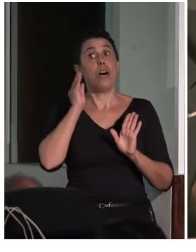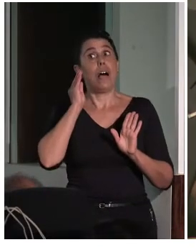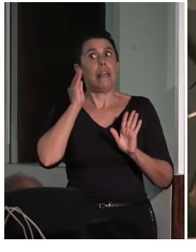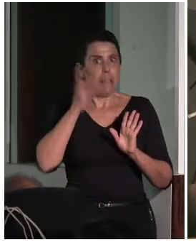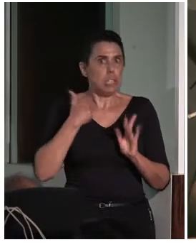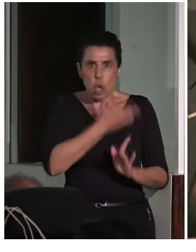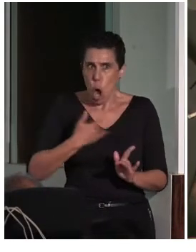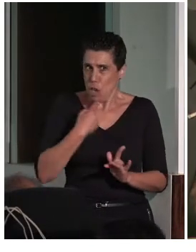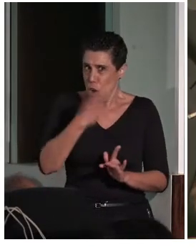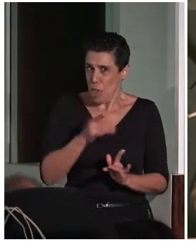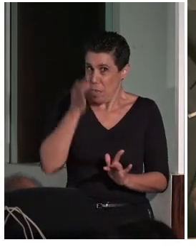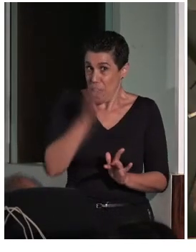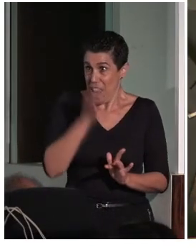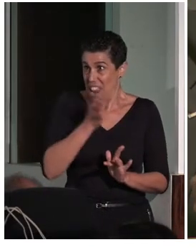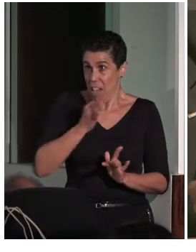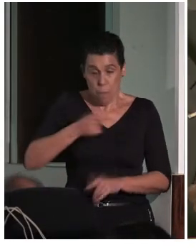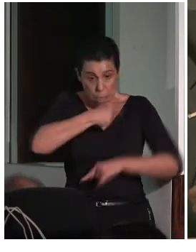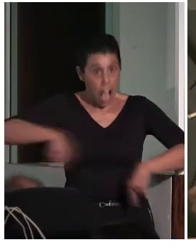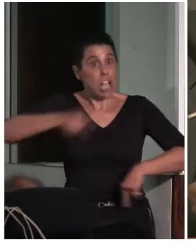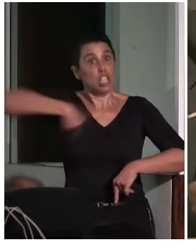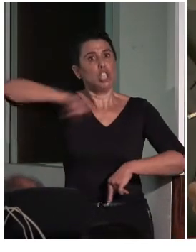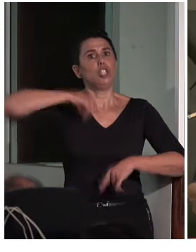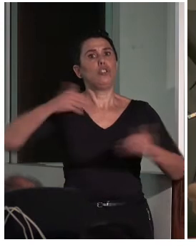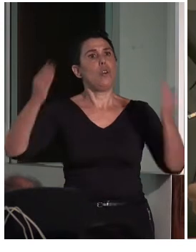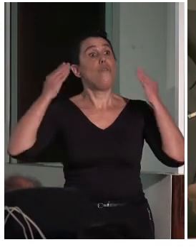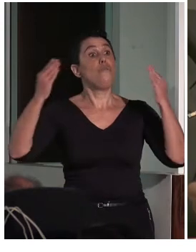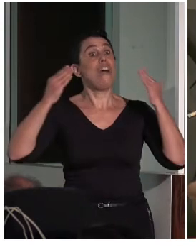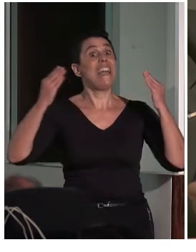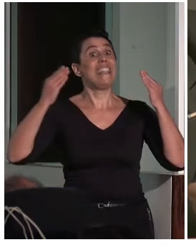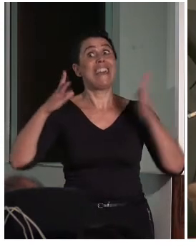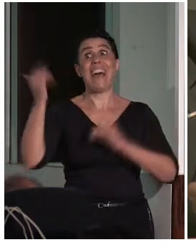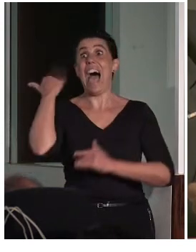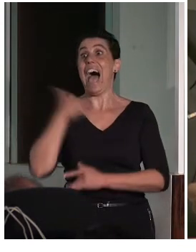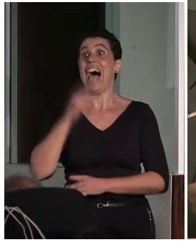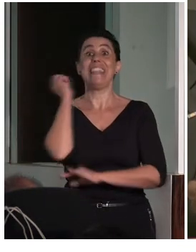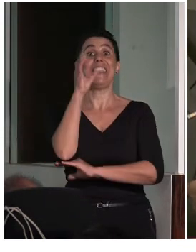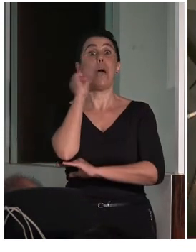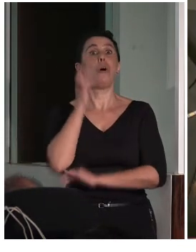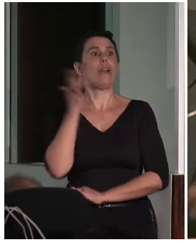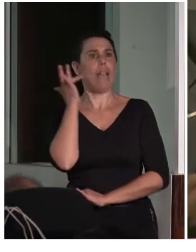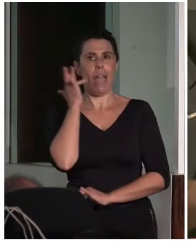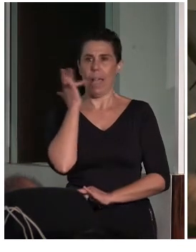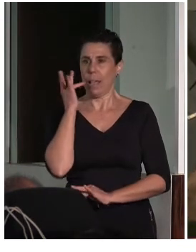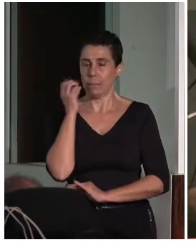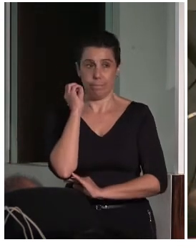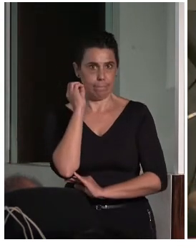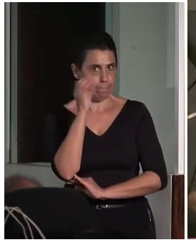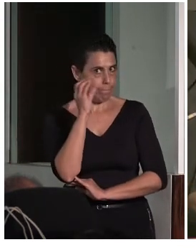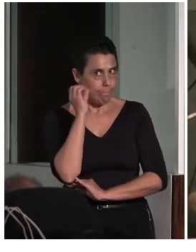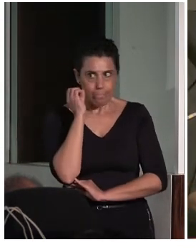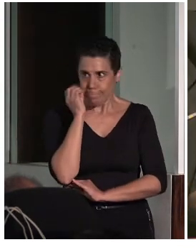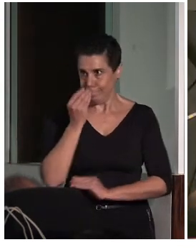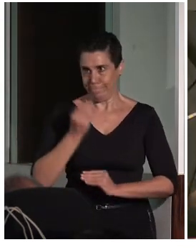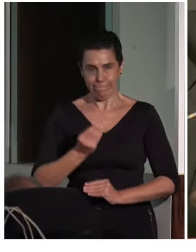si en nombre de todos expresamos nuestra felicitación al anterior ponente, Jesús Martín, porque ha sido una ponencia, la verdad, pues como se ha dicho,